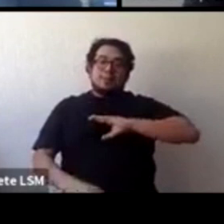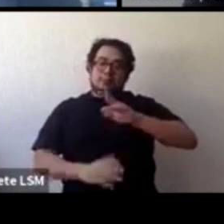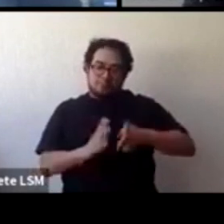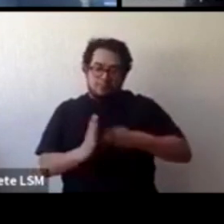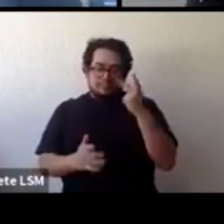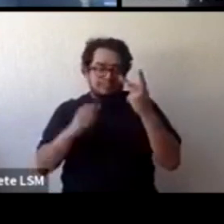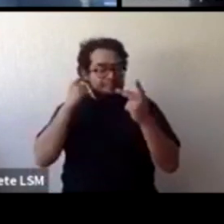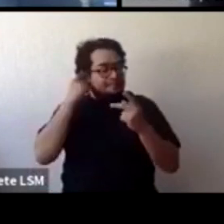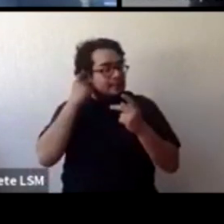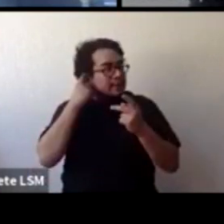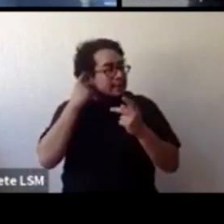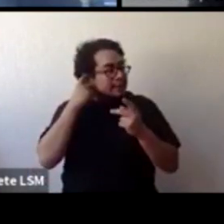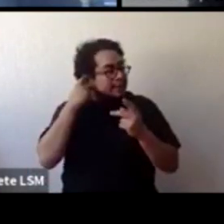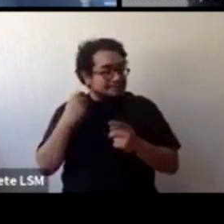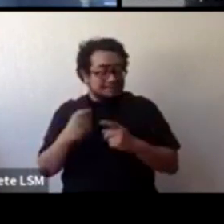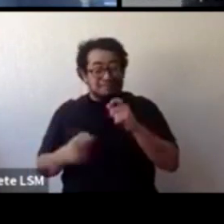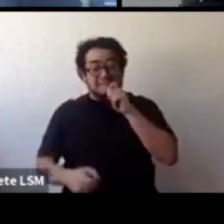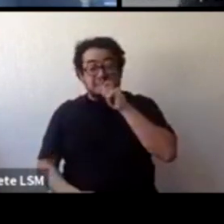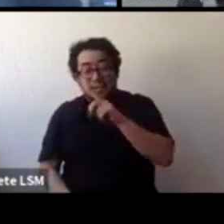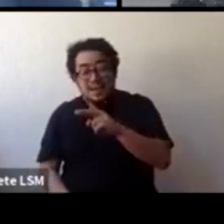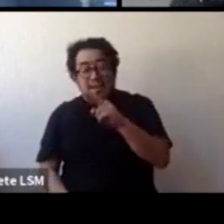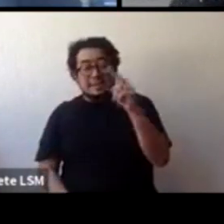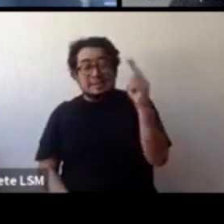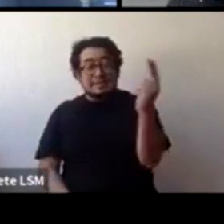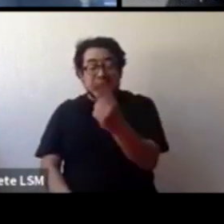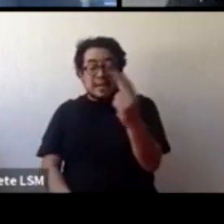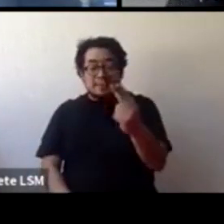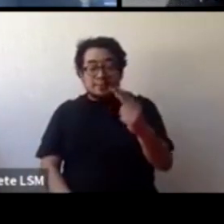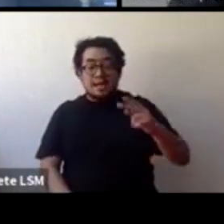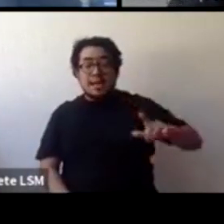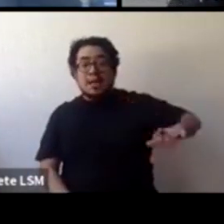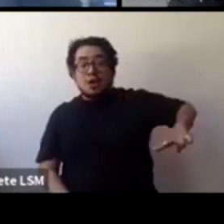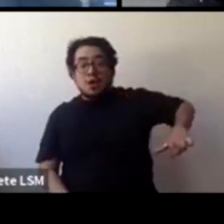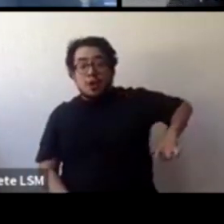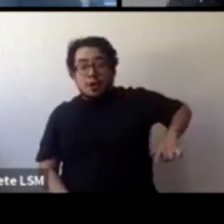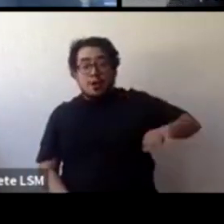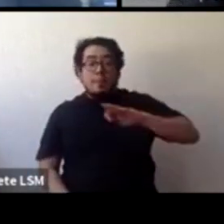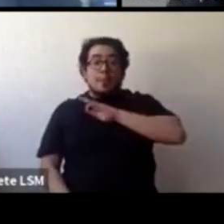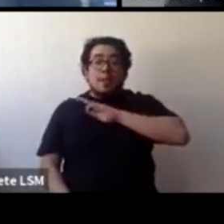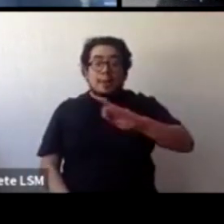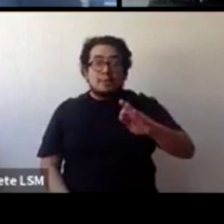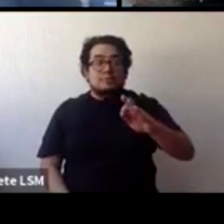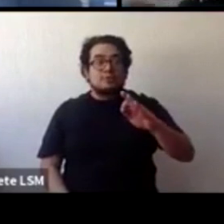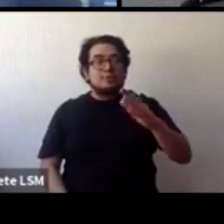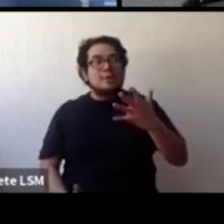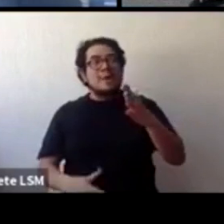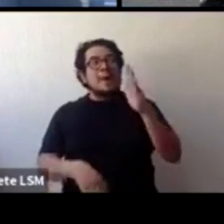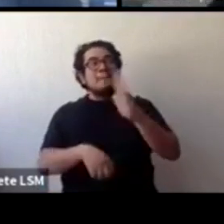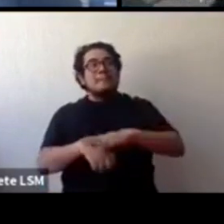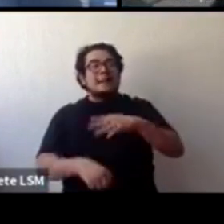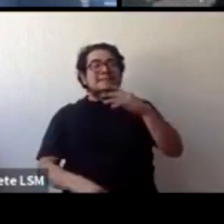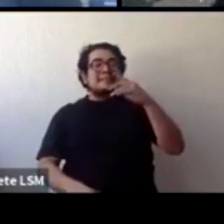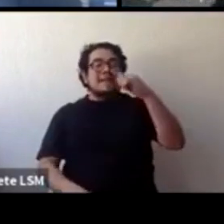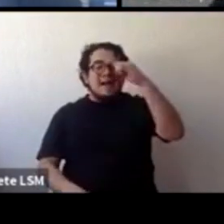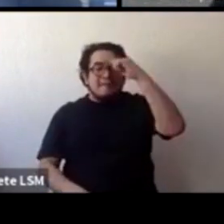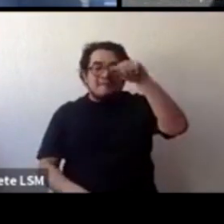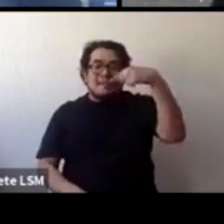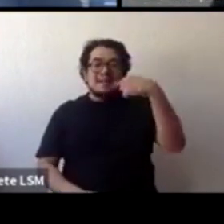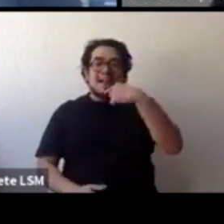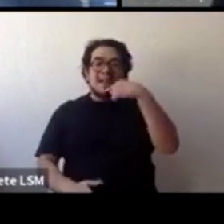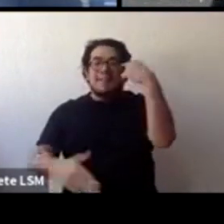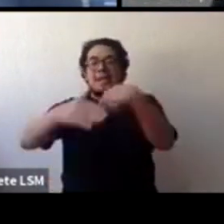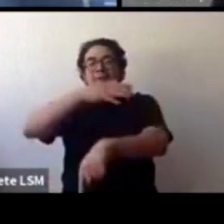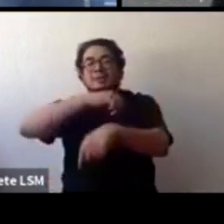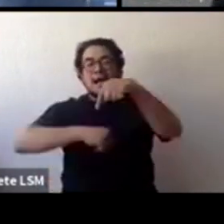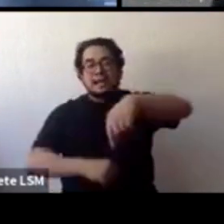necesitamos de parte del gobierno que se facilite el poder hacer una denuncia. A veces, el denunciar en nuestro país incluso hasta